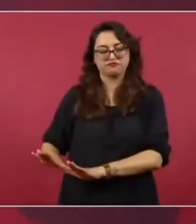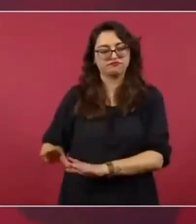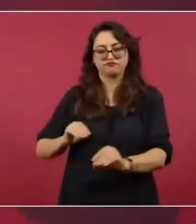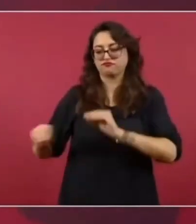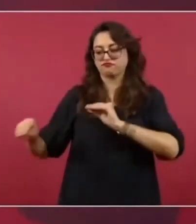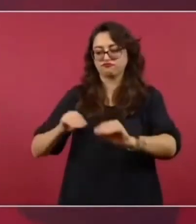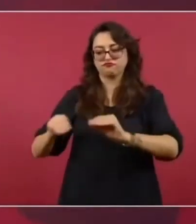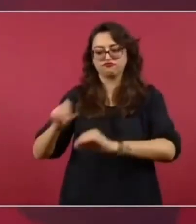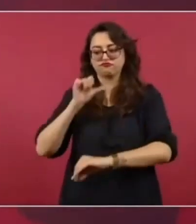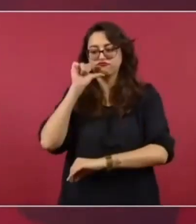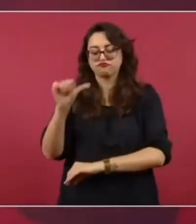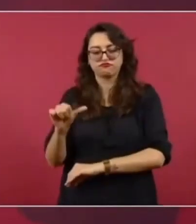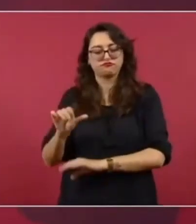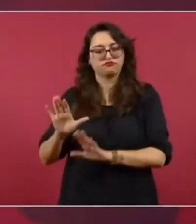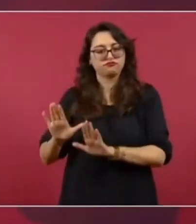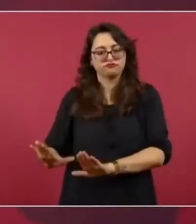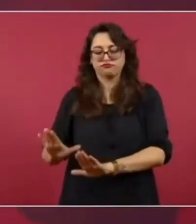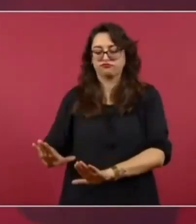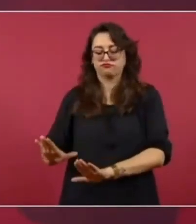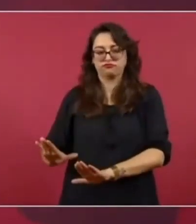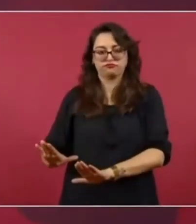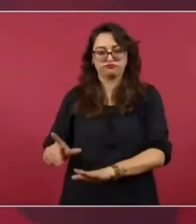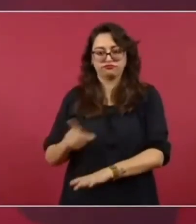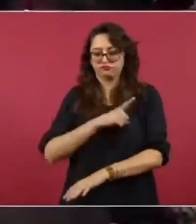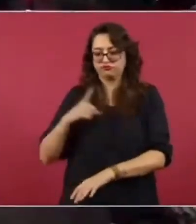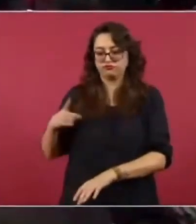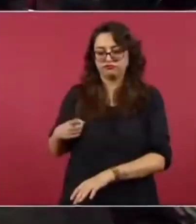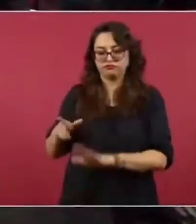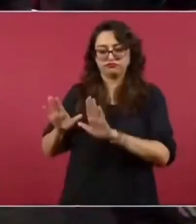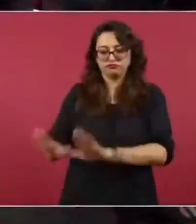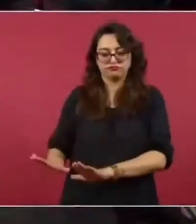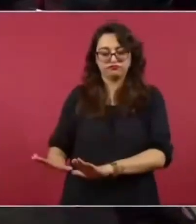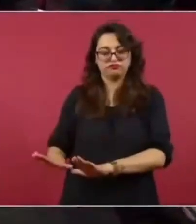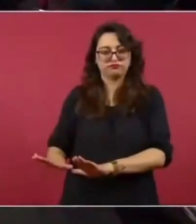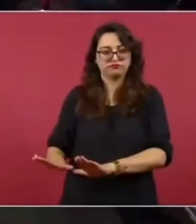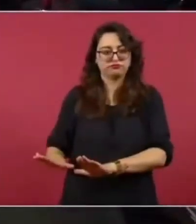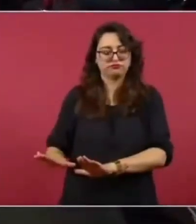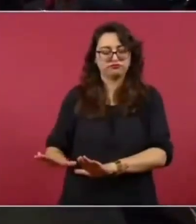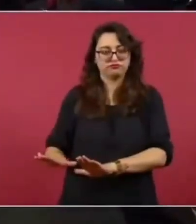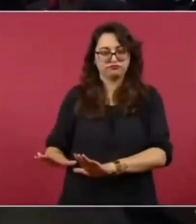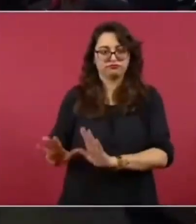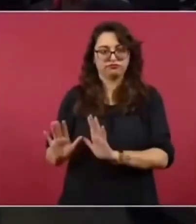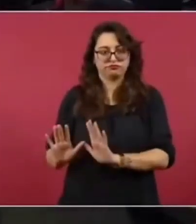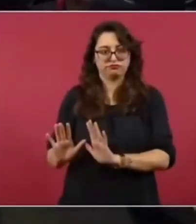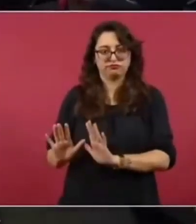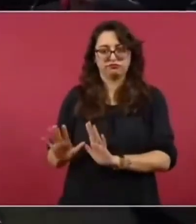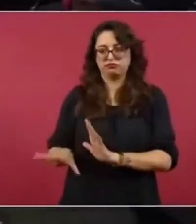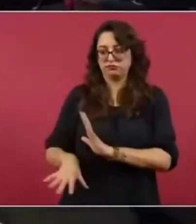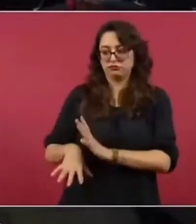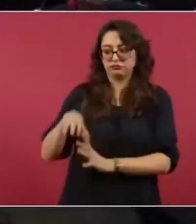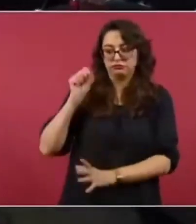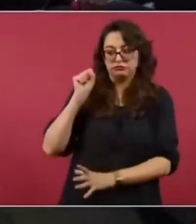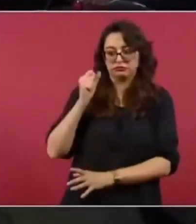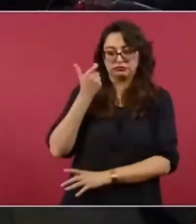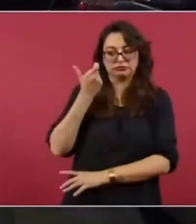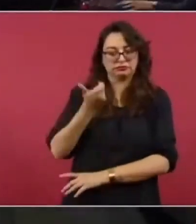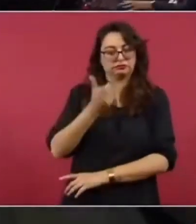cuentas bancarias de García Luna se ordena que